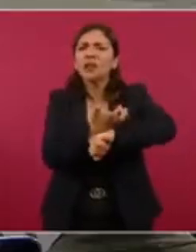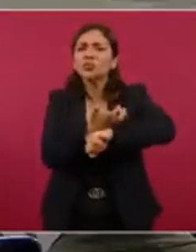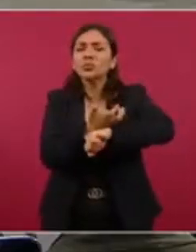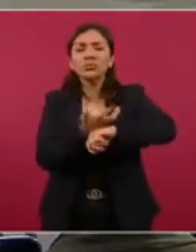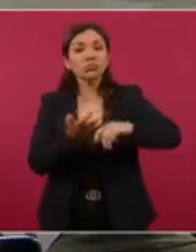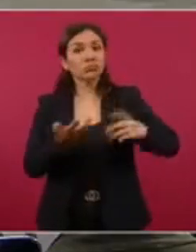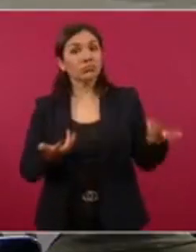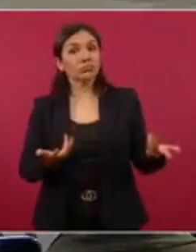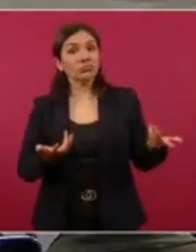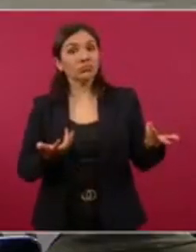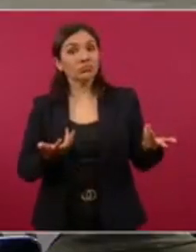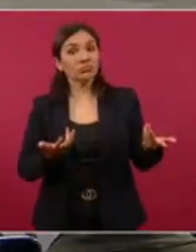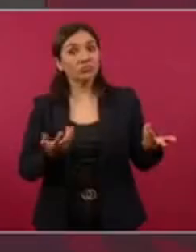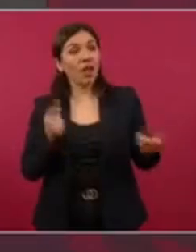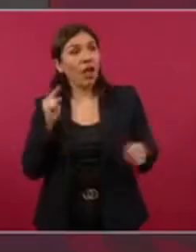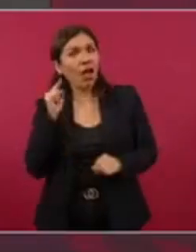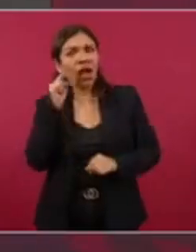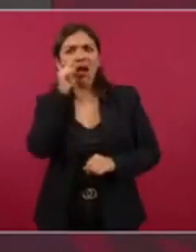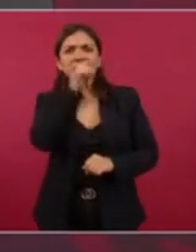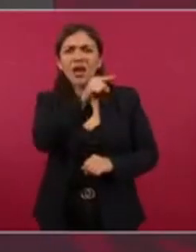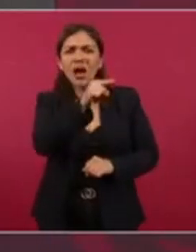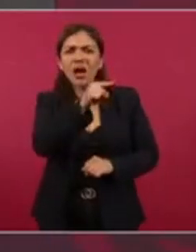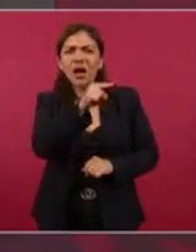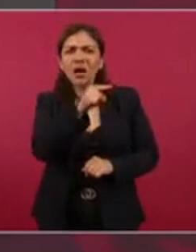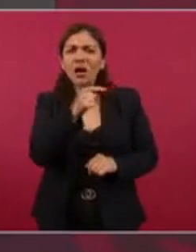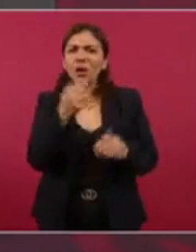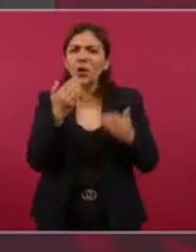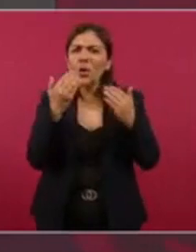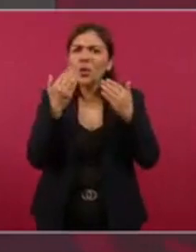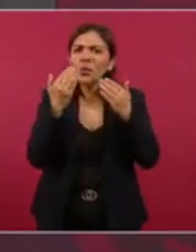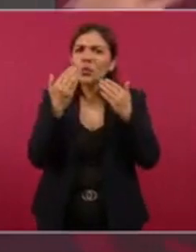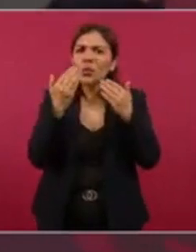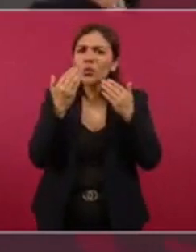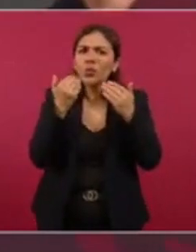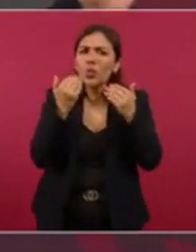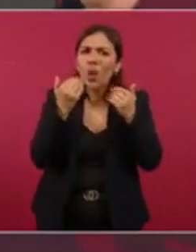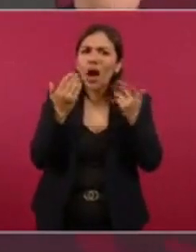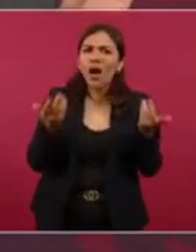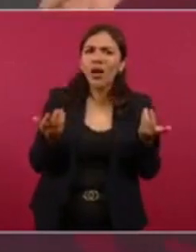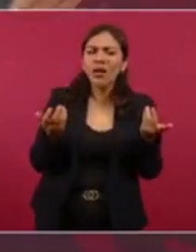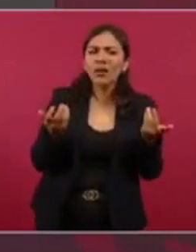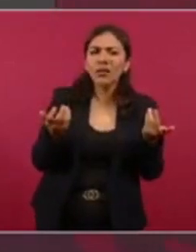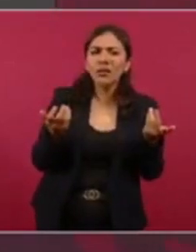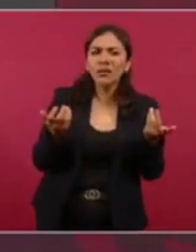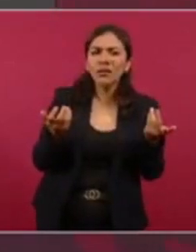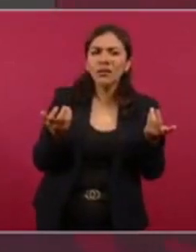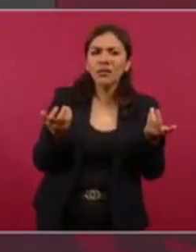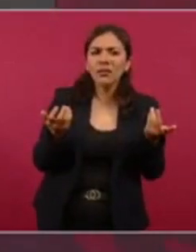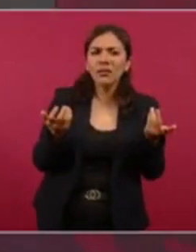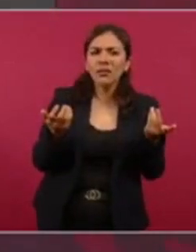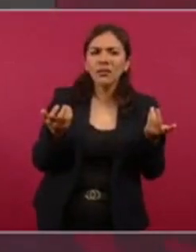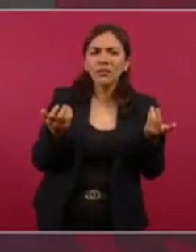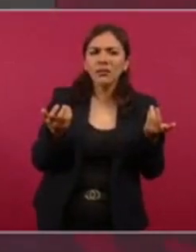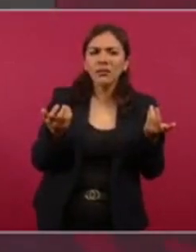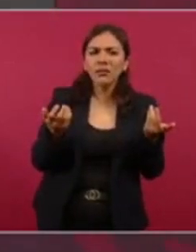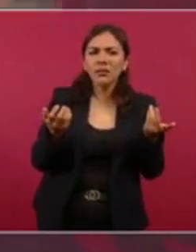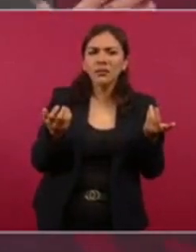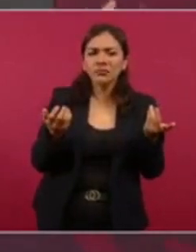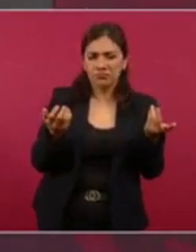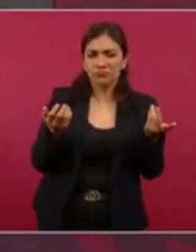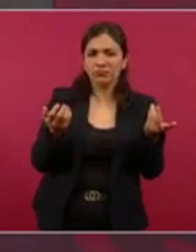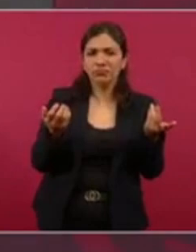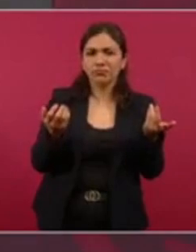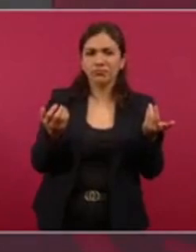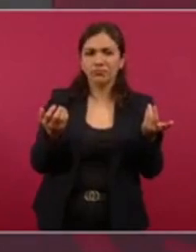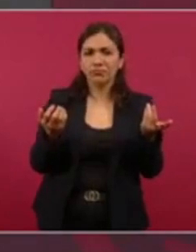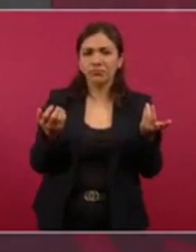bandas. No hay, pero también